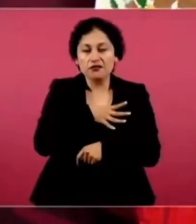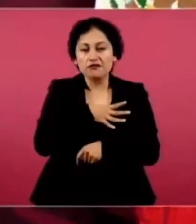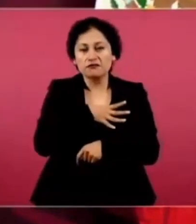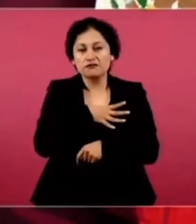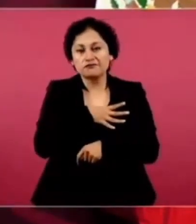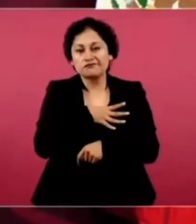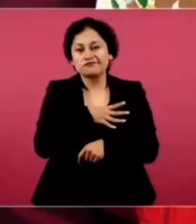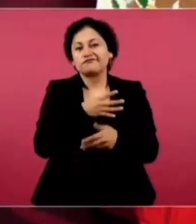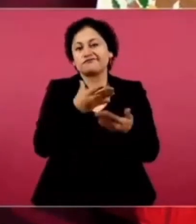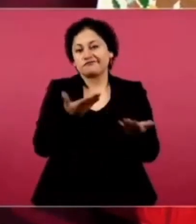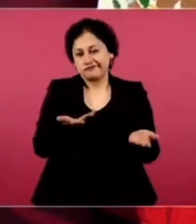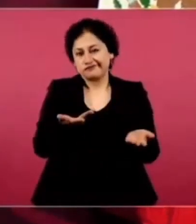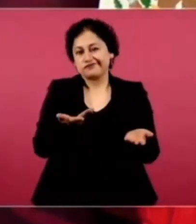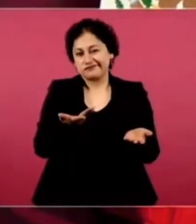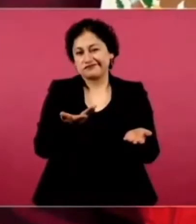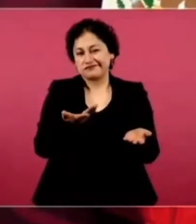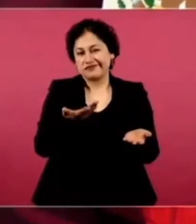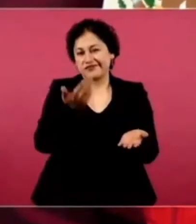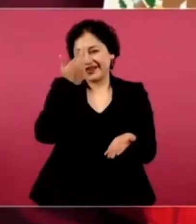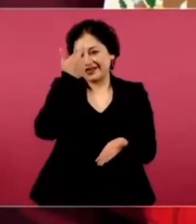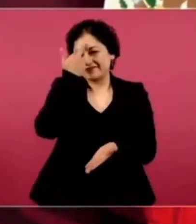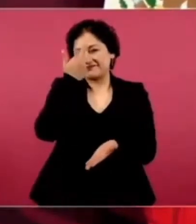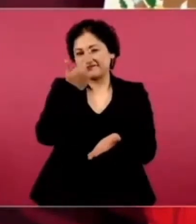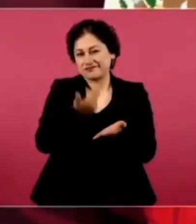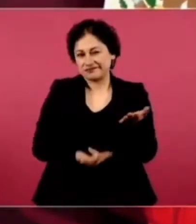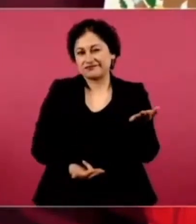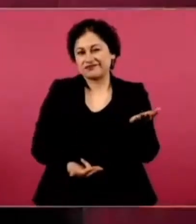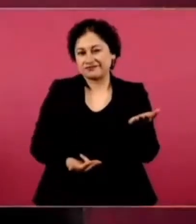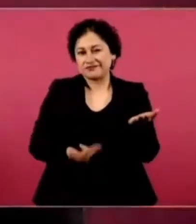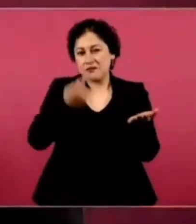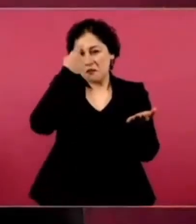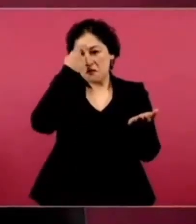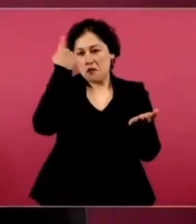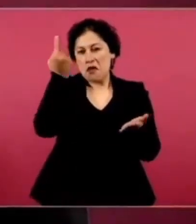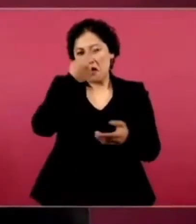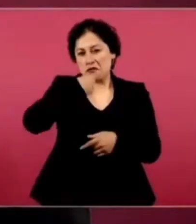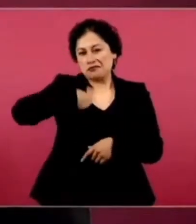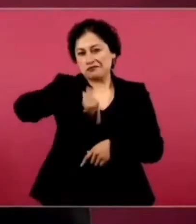La falta de respeto a México.